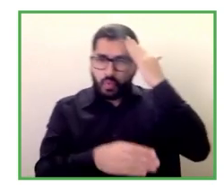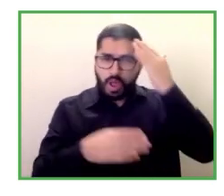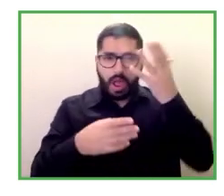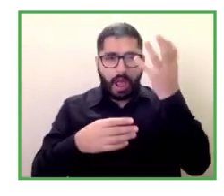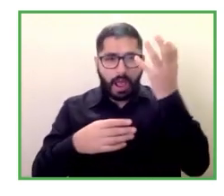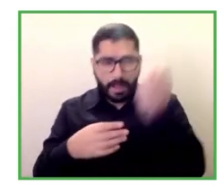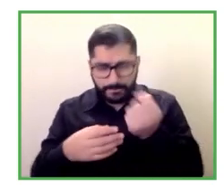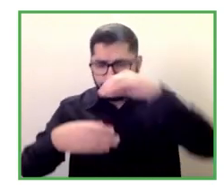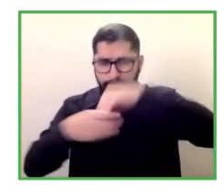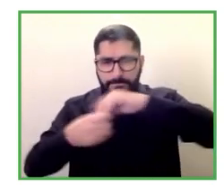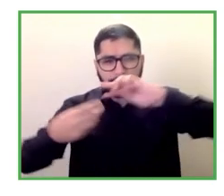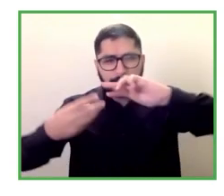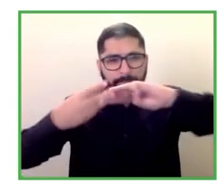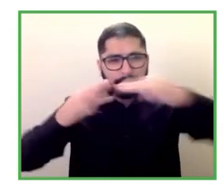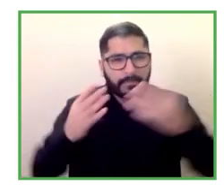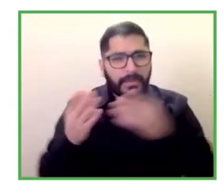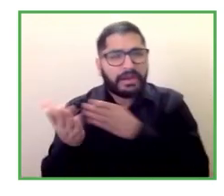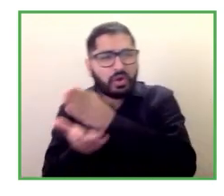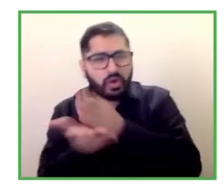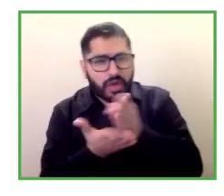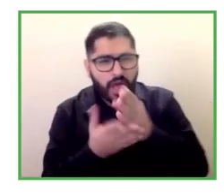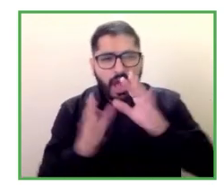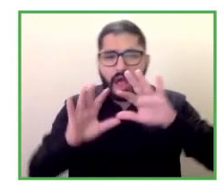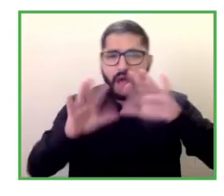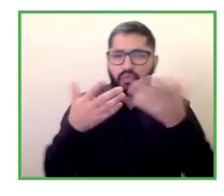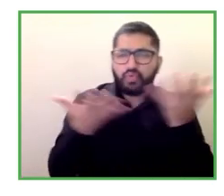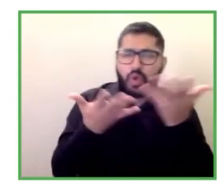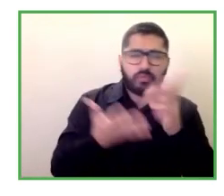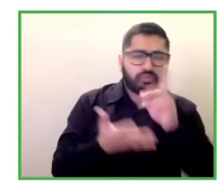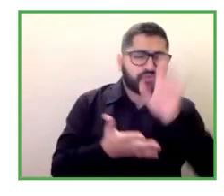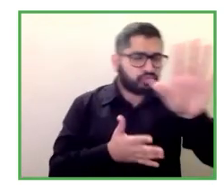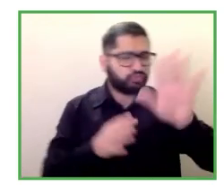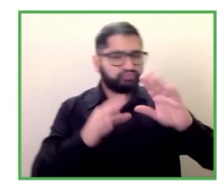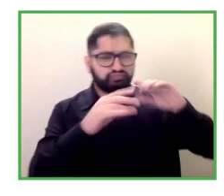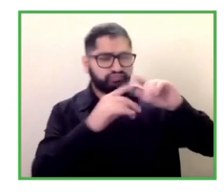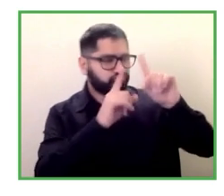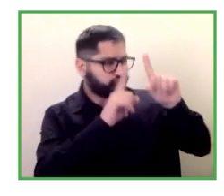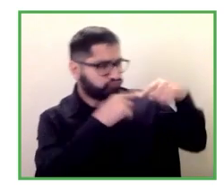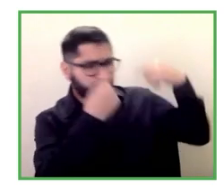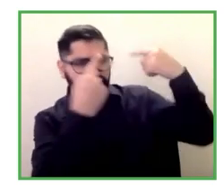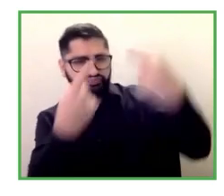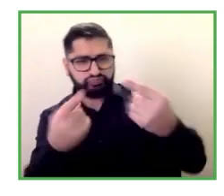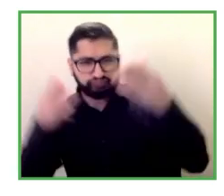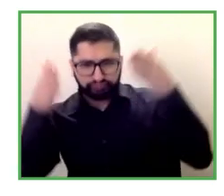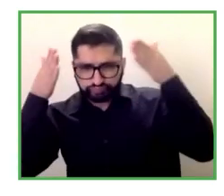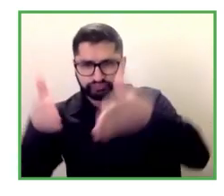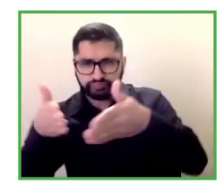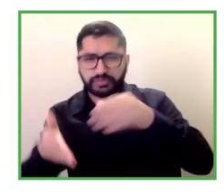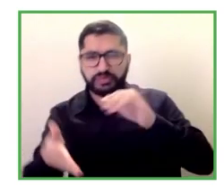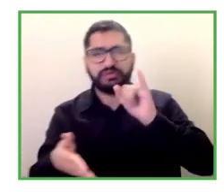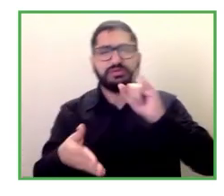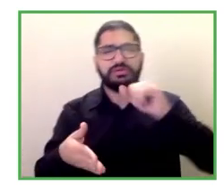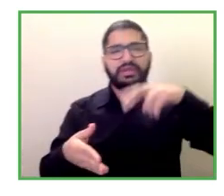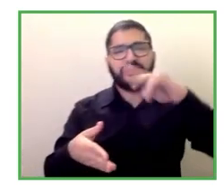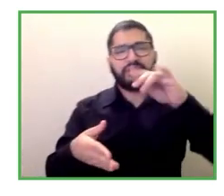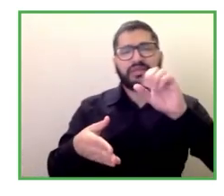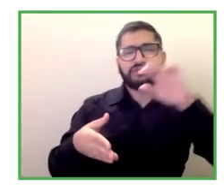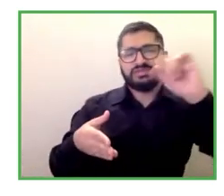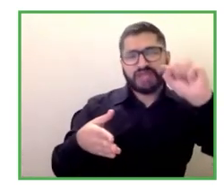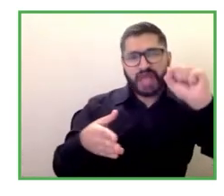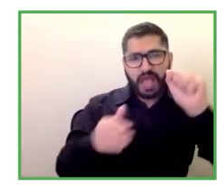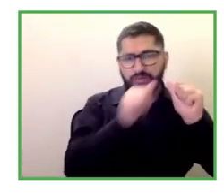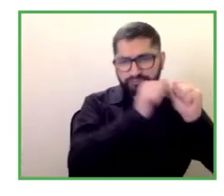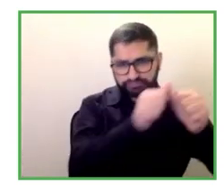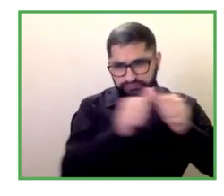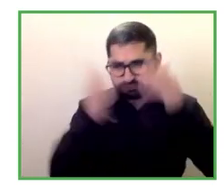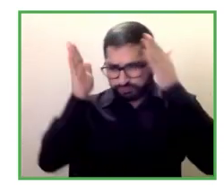tendencias para seguir esas tendencias track trends que aparecía en vuestra presentación Katia ¿cuáles